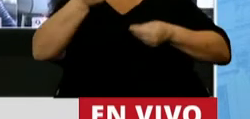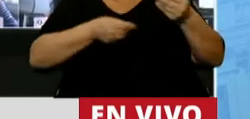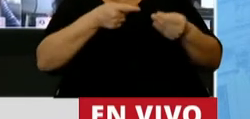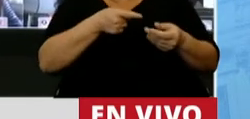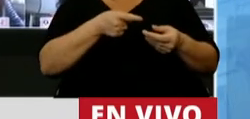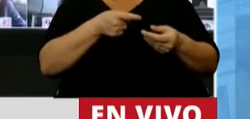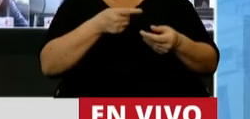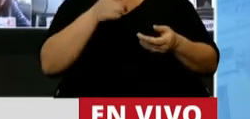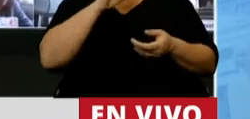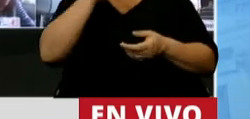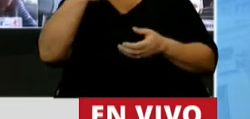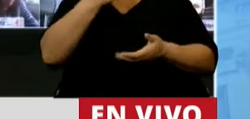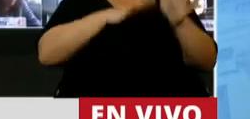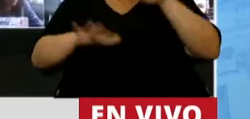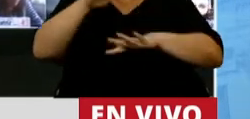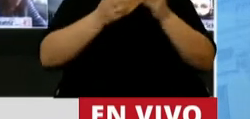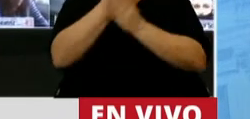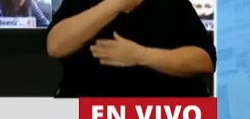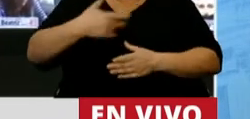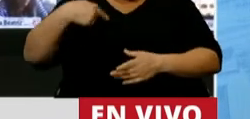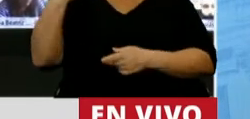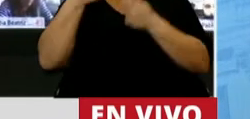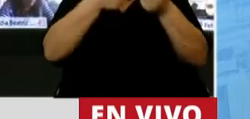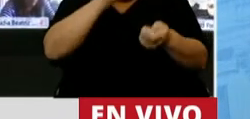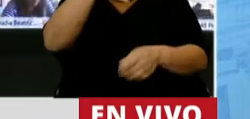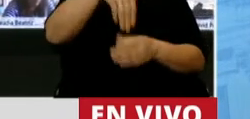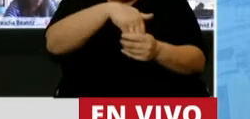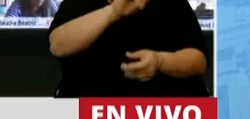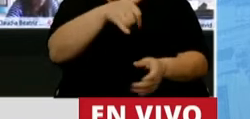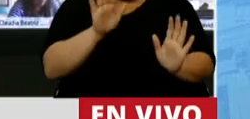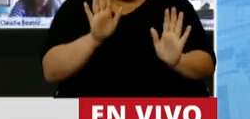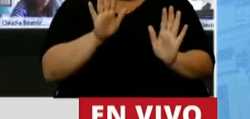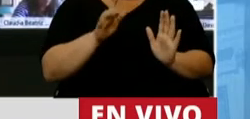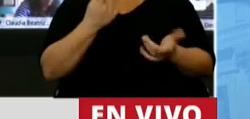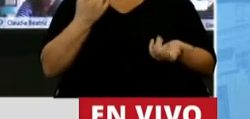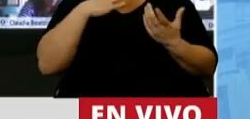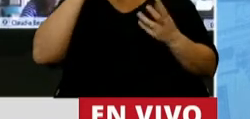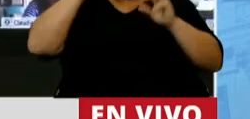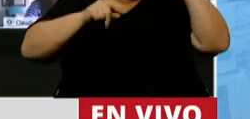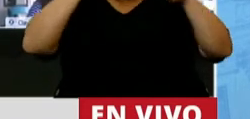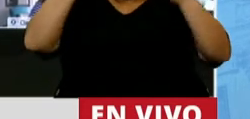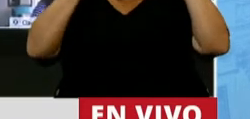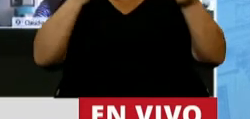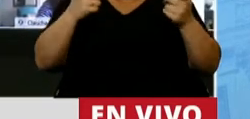que le toca hacer a este gobierno y que nosotros vamos a acompañar. Estamos faltos de ideas.